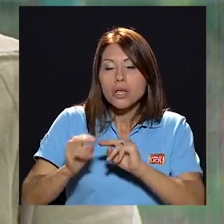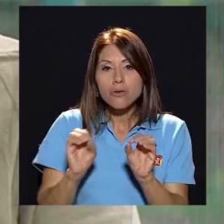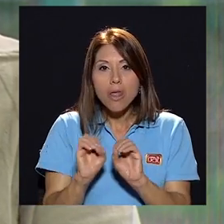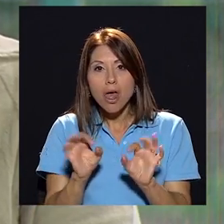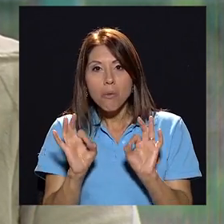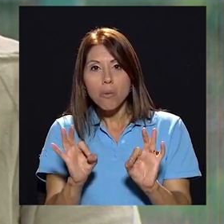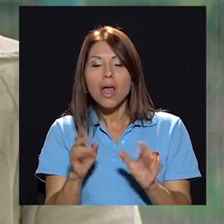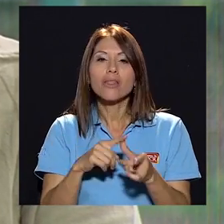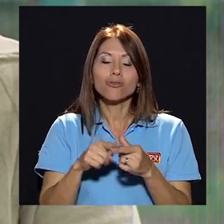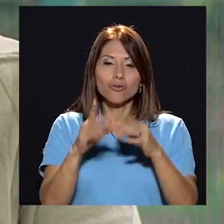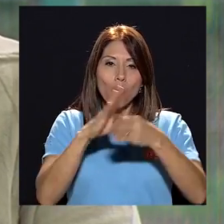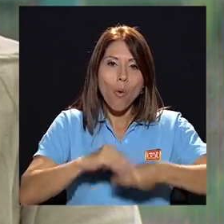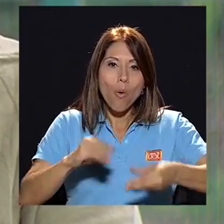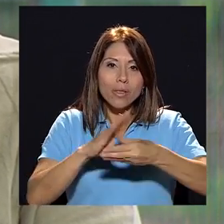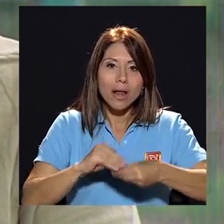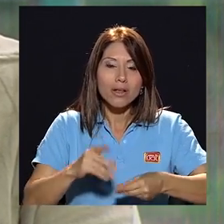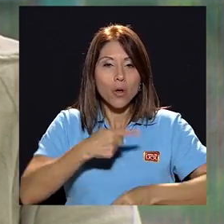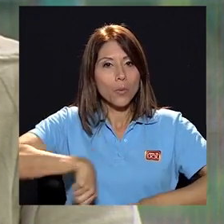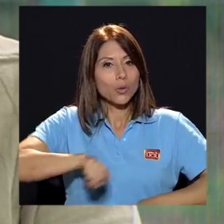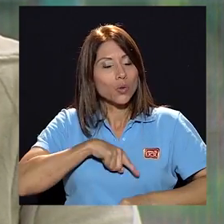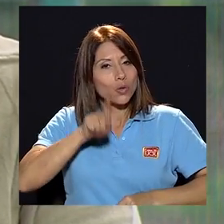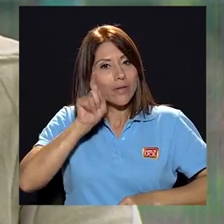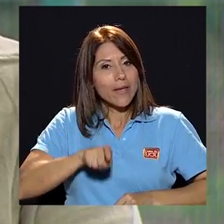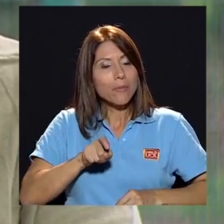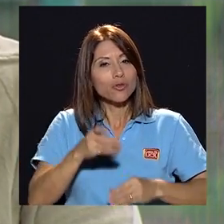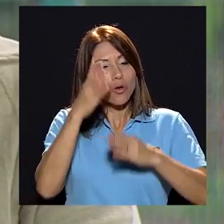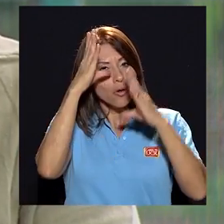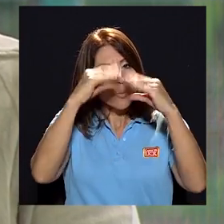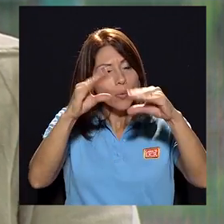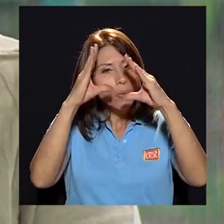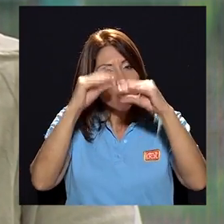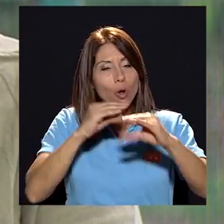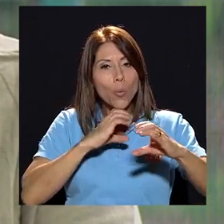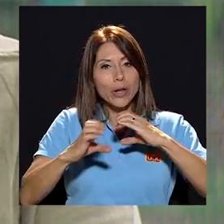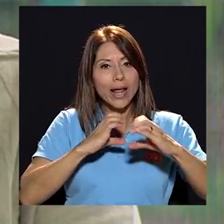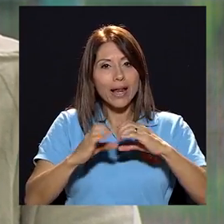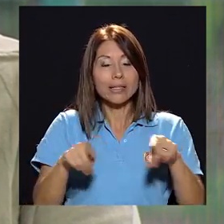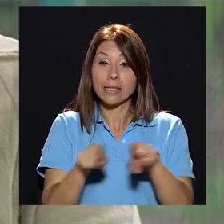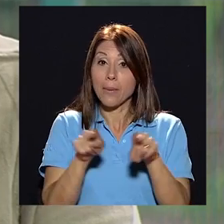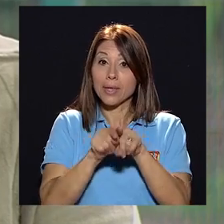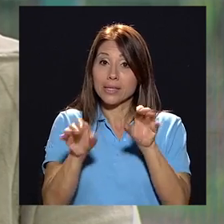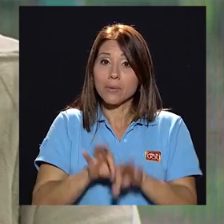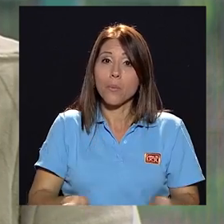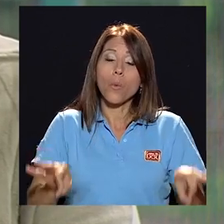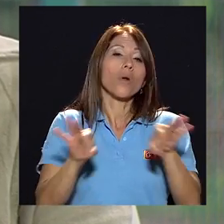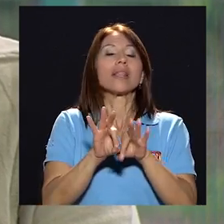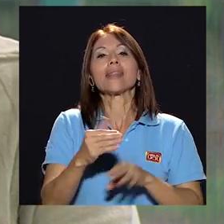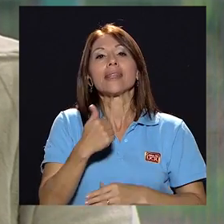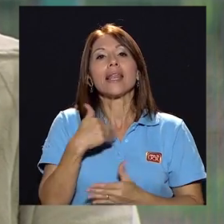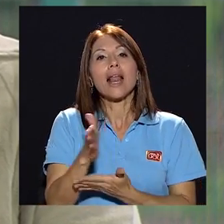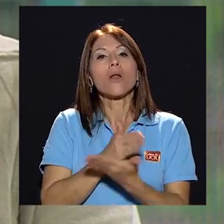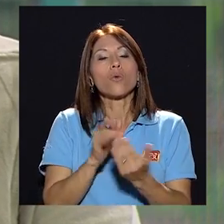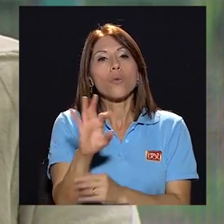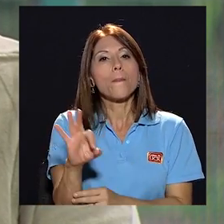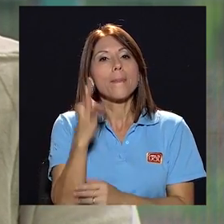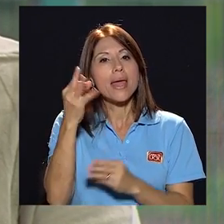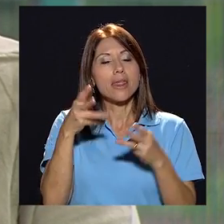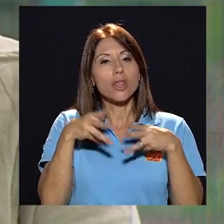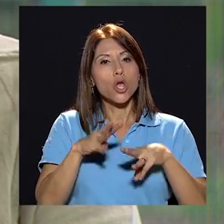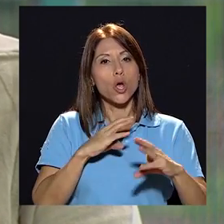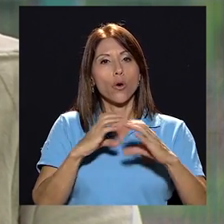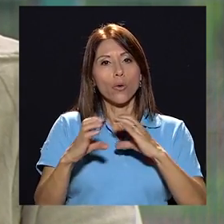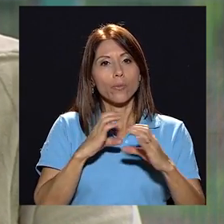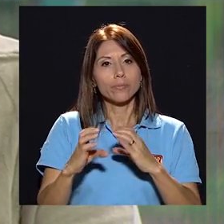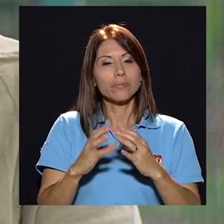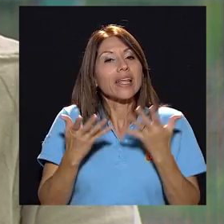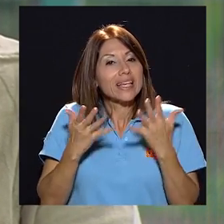sí, hay que estar realmente, como decimos, en la llanura, informando, comunicando. También creo que es importante tener un medio que se ha planteado